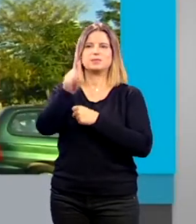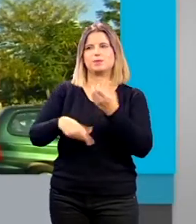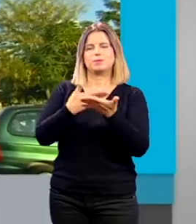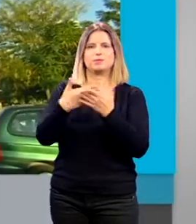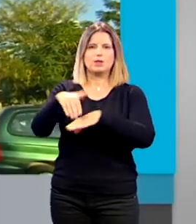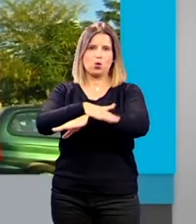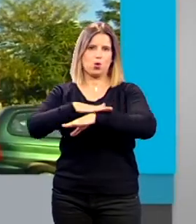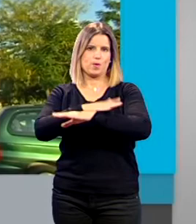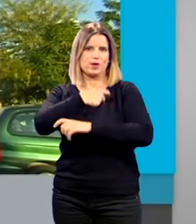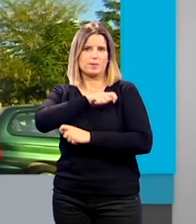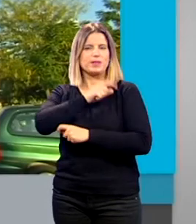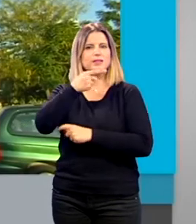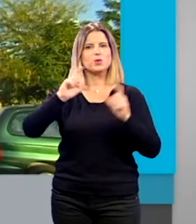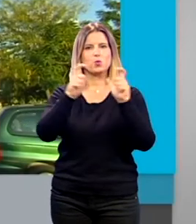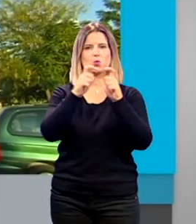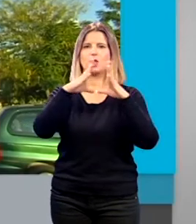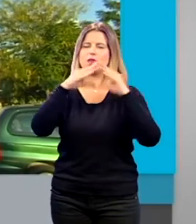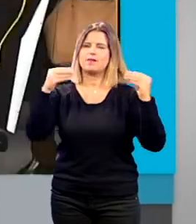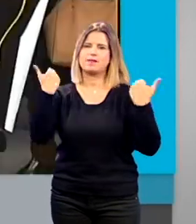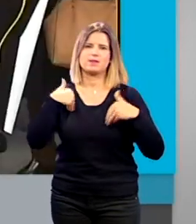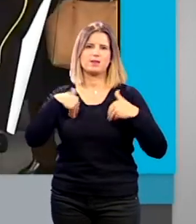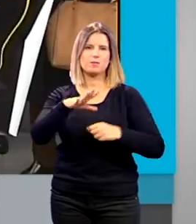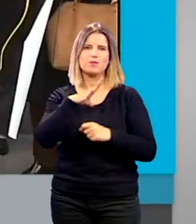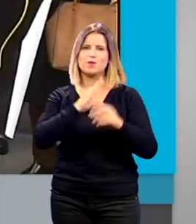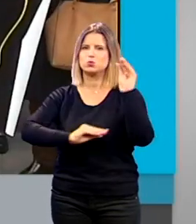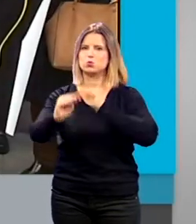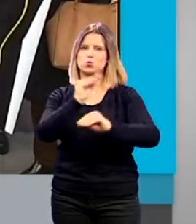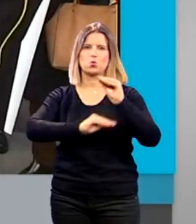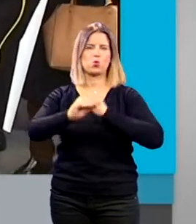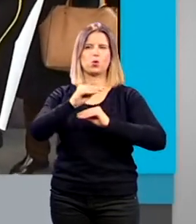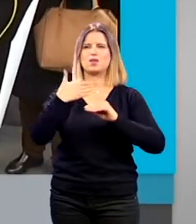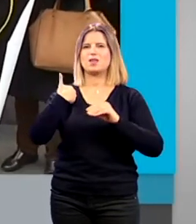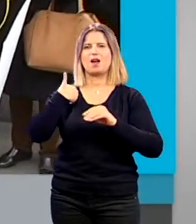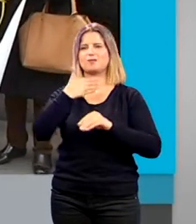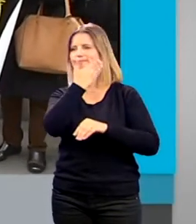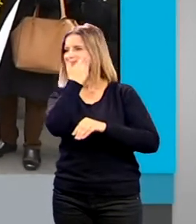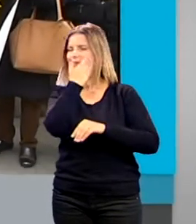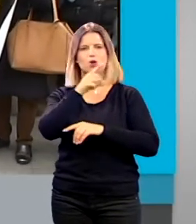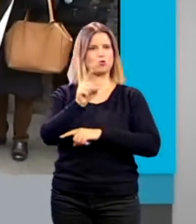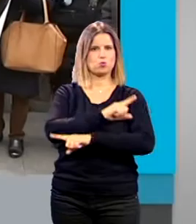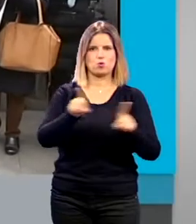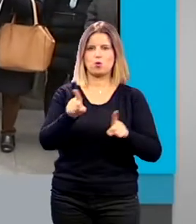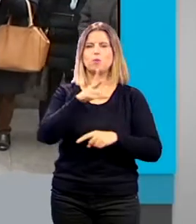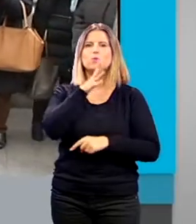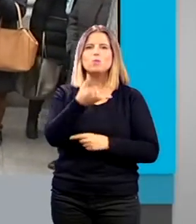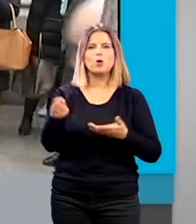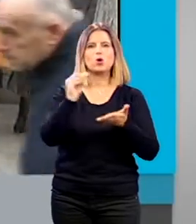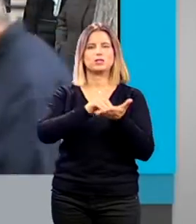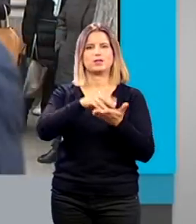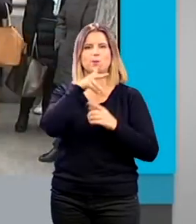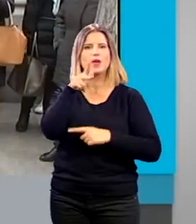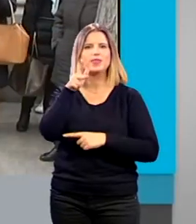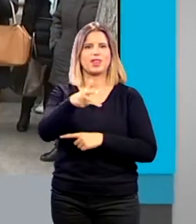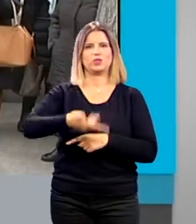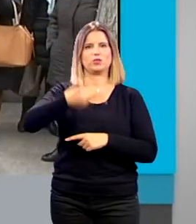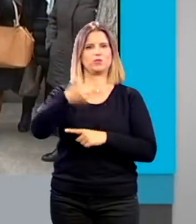y a la Junta de Andalucía a tomar cartas en el asunto y a dejar, de mirar a otro lado. En recuerdan otra vez la grave vulneración de derechos